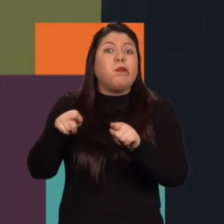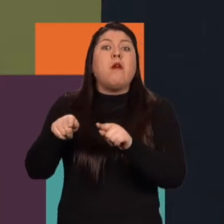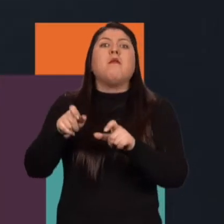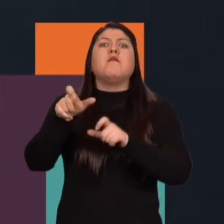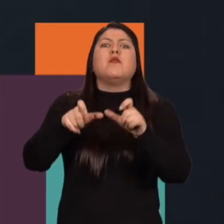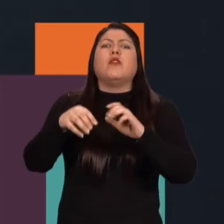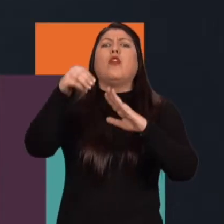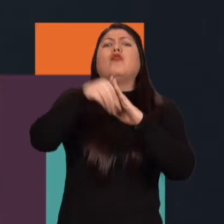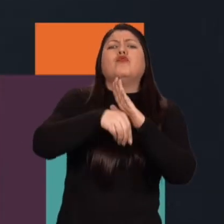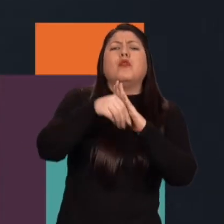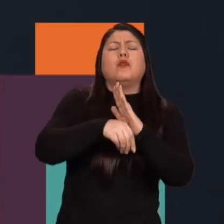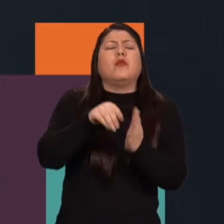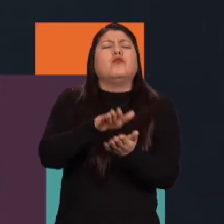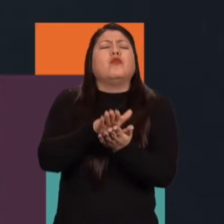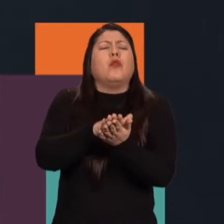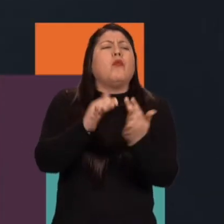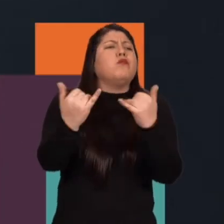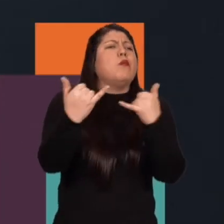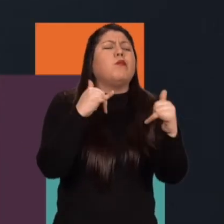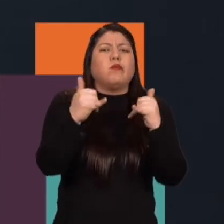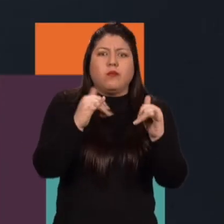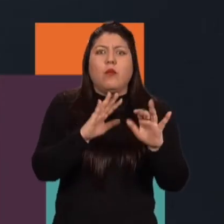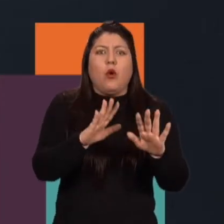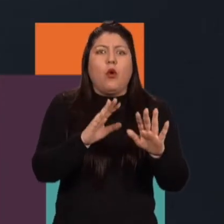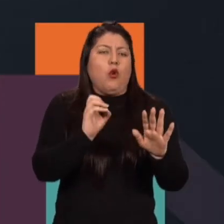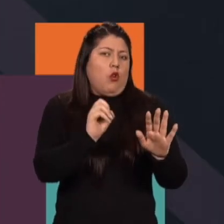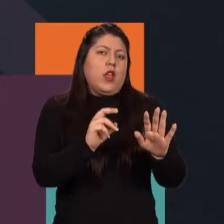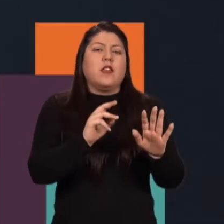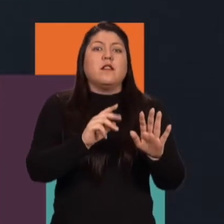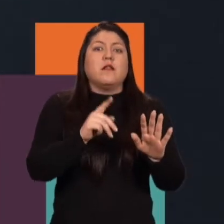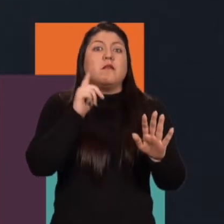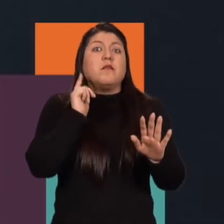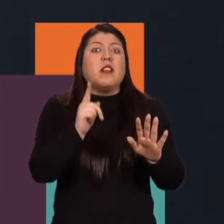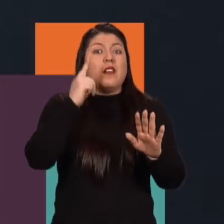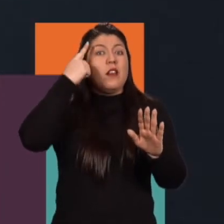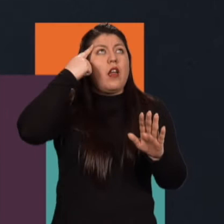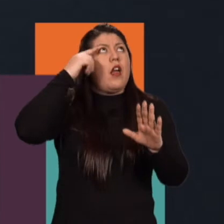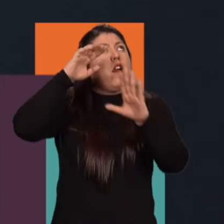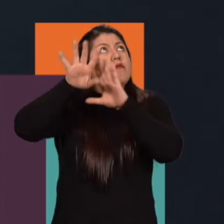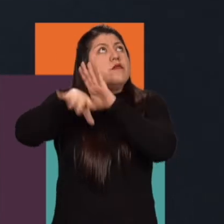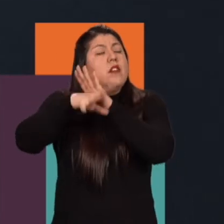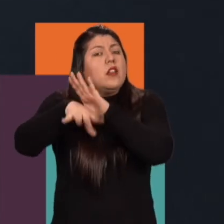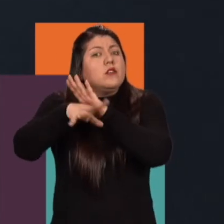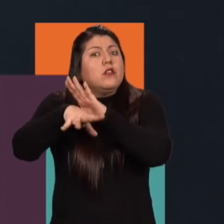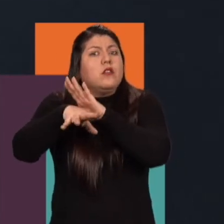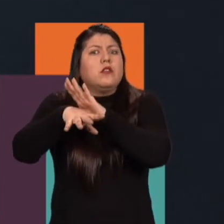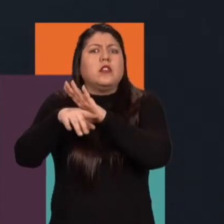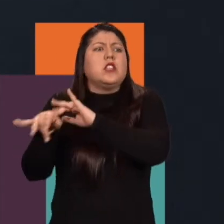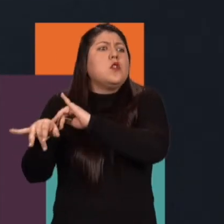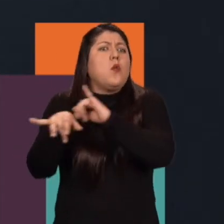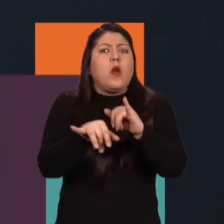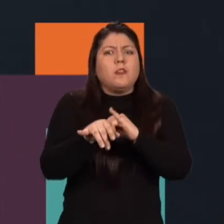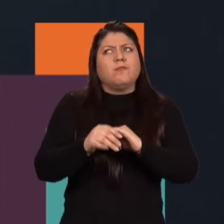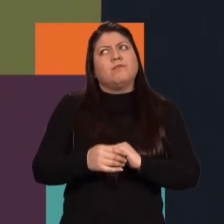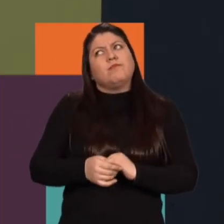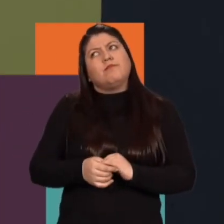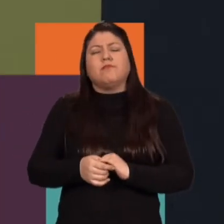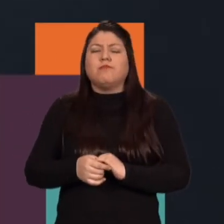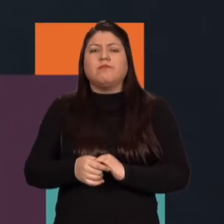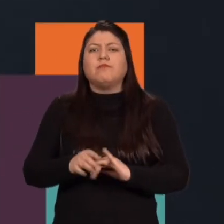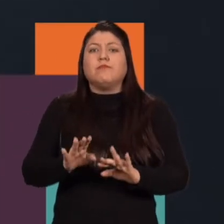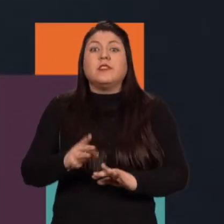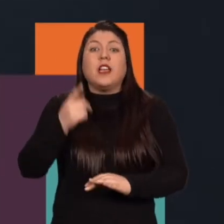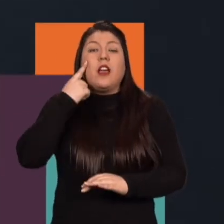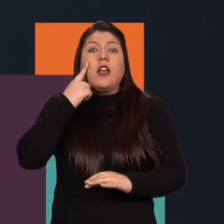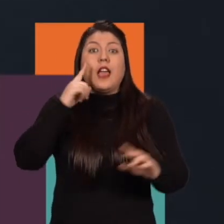personas que solamente han hecho contenidos documentales y la ficción para ellos digamos es algo que también se puede manejar